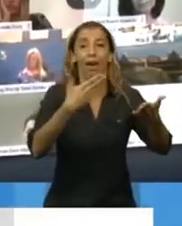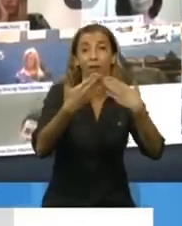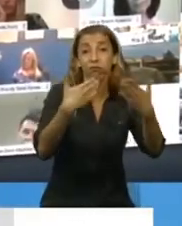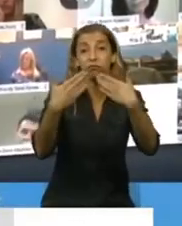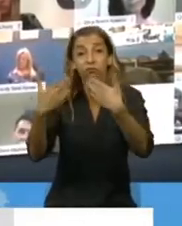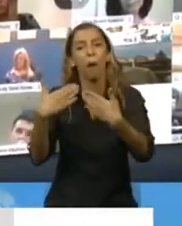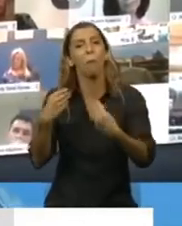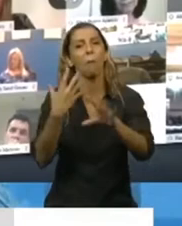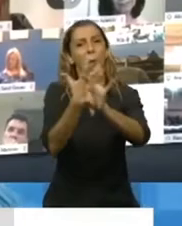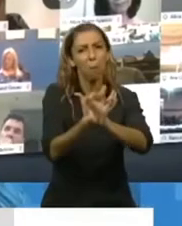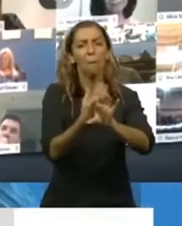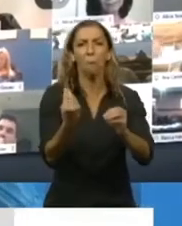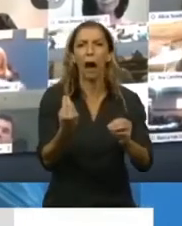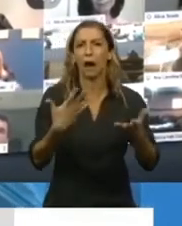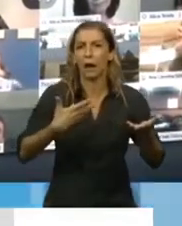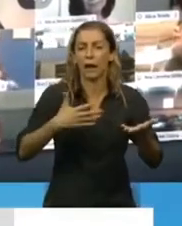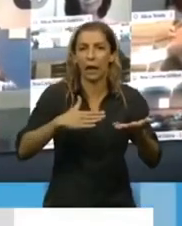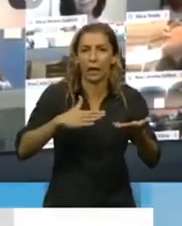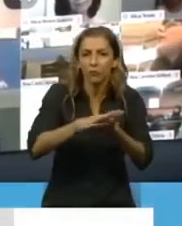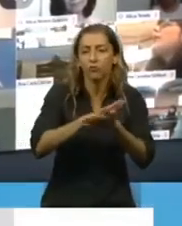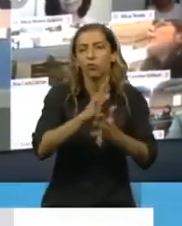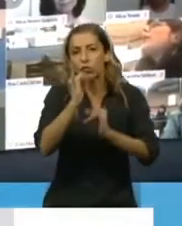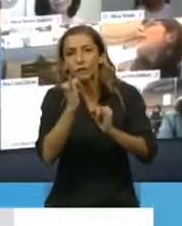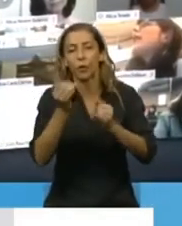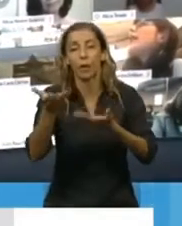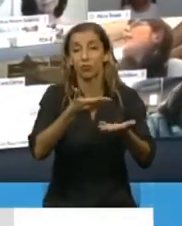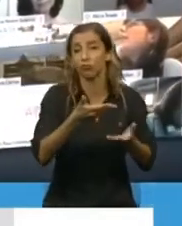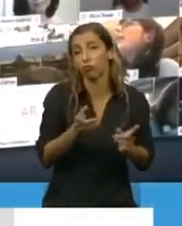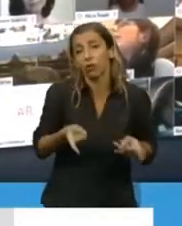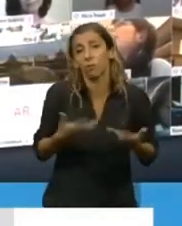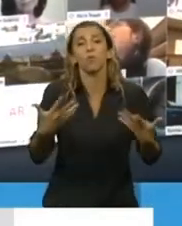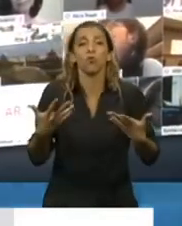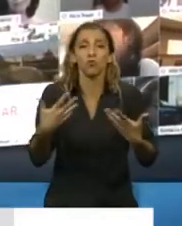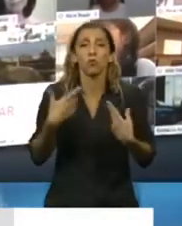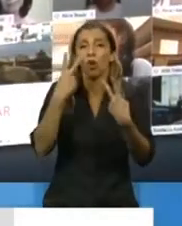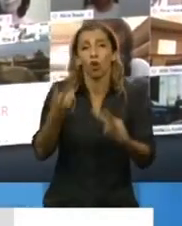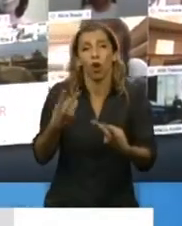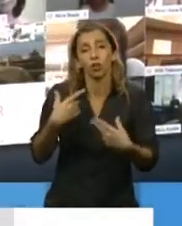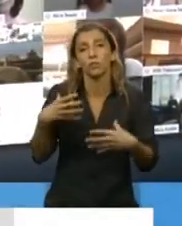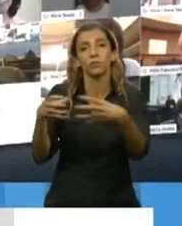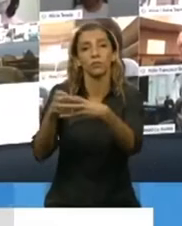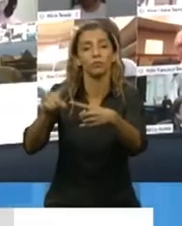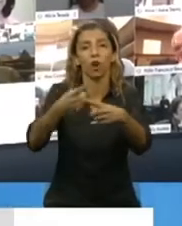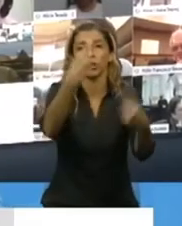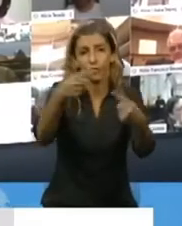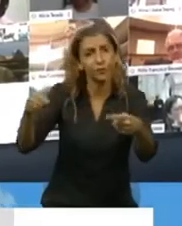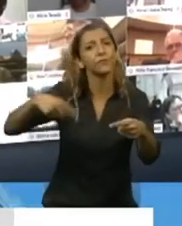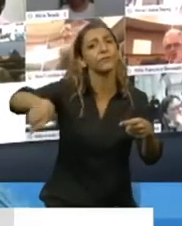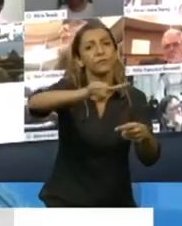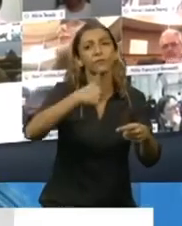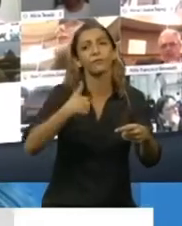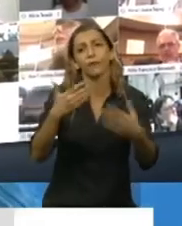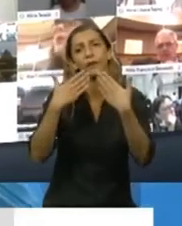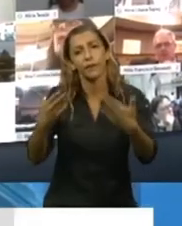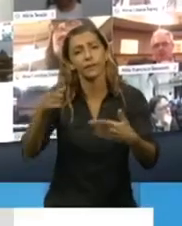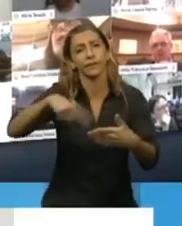en usted a todos los trabajadores y también, por supuesto, a los bloques que se han predispuesto y han trabajado muchísimo para que tuviéramos este protocolo y